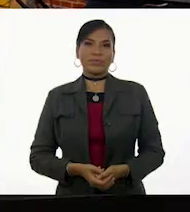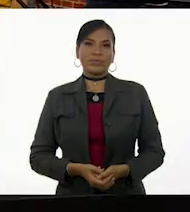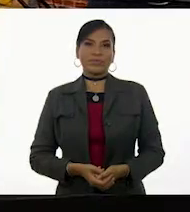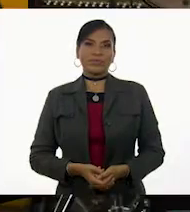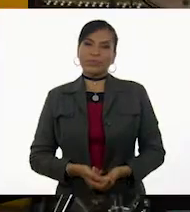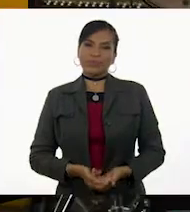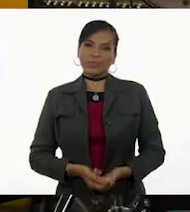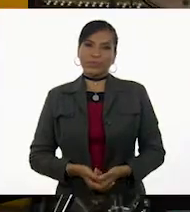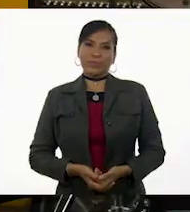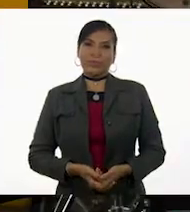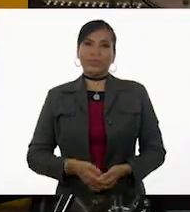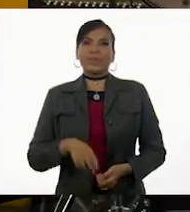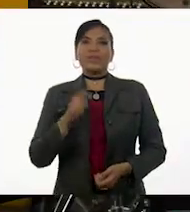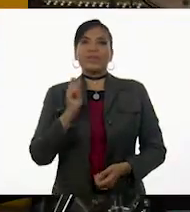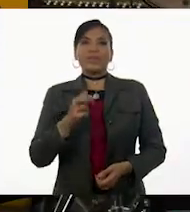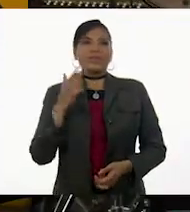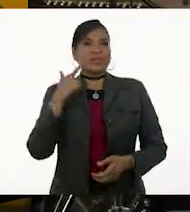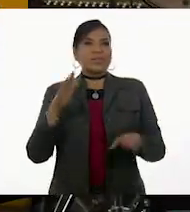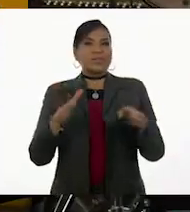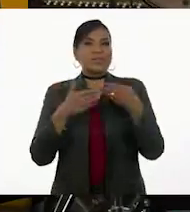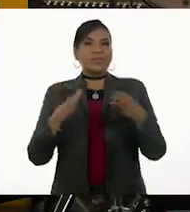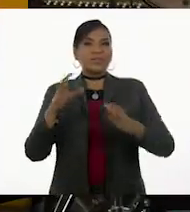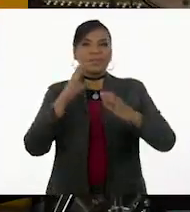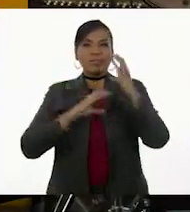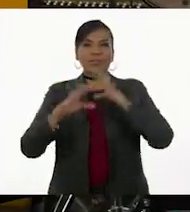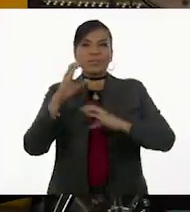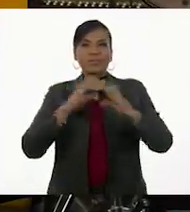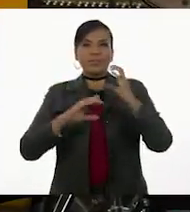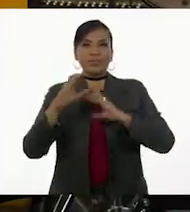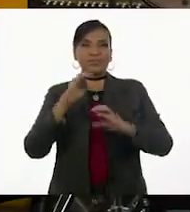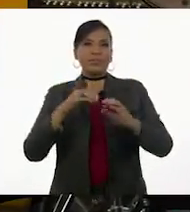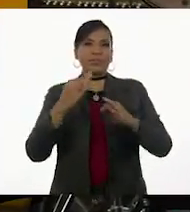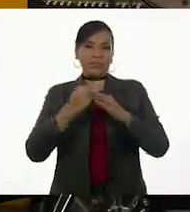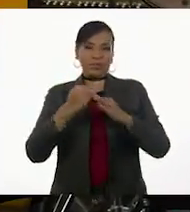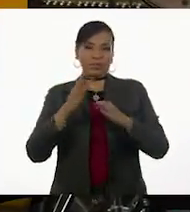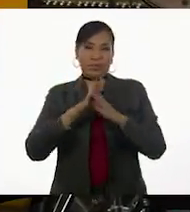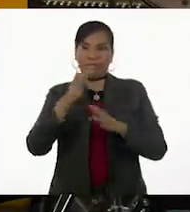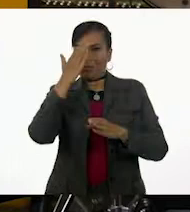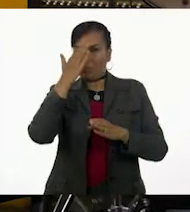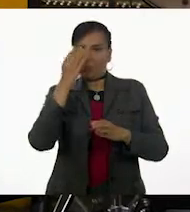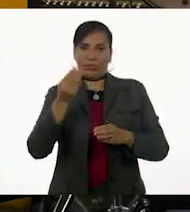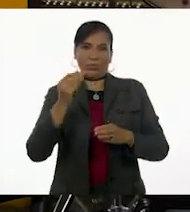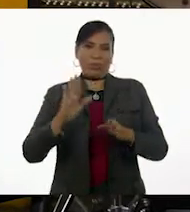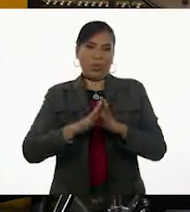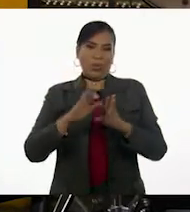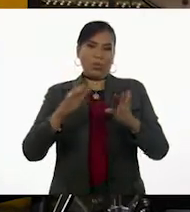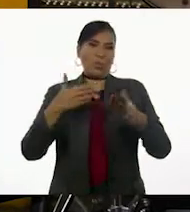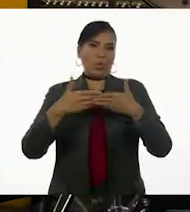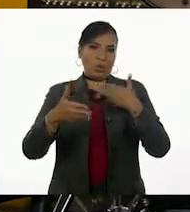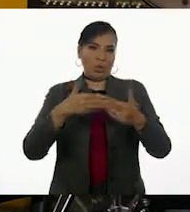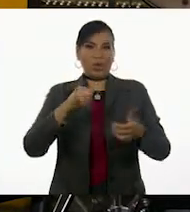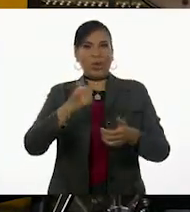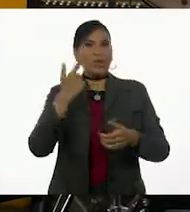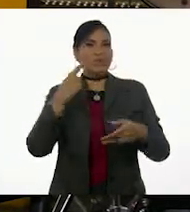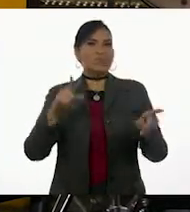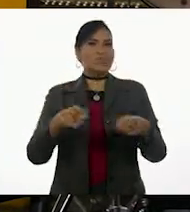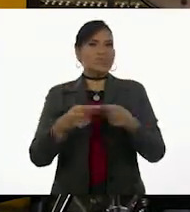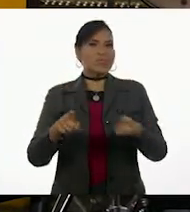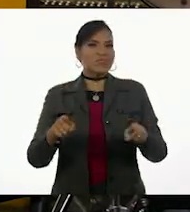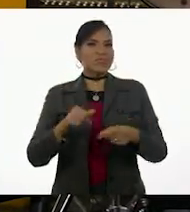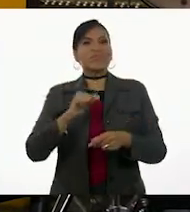¡Ajá! Esto me suena a mí a una canción muy conocida que ahorita está de moda. Vamos a hacer otra canción.